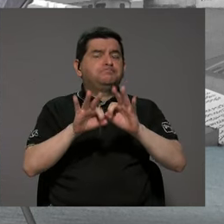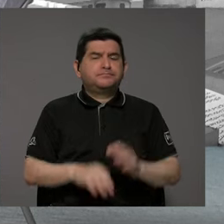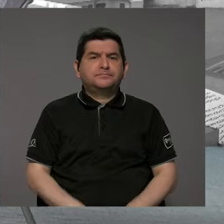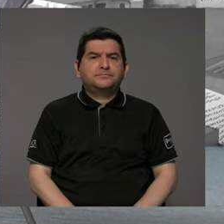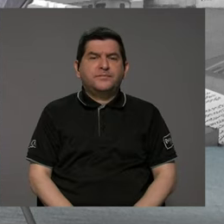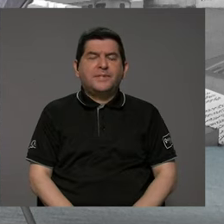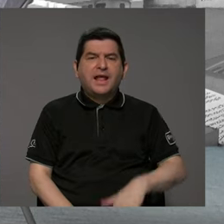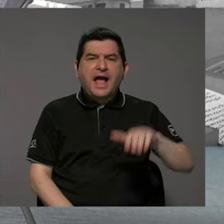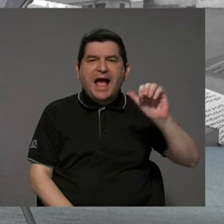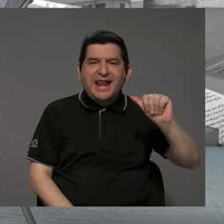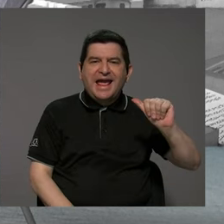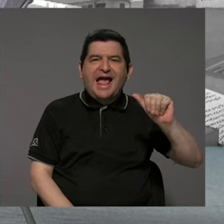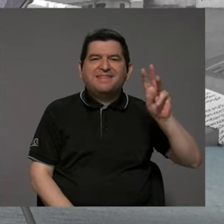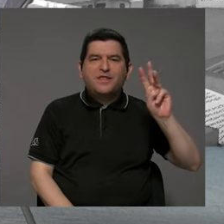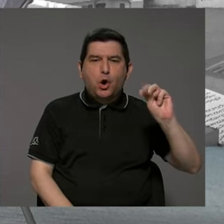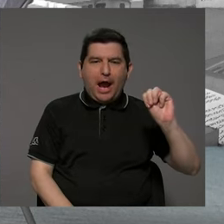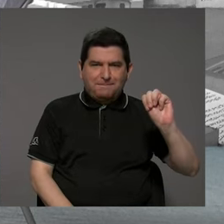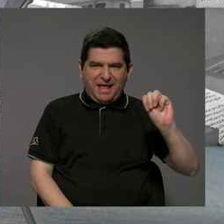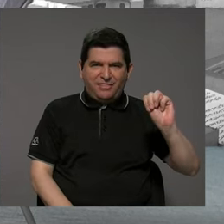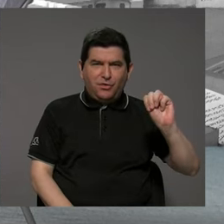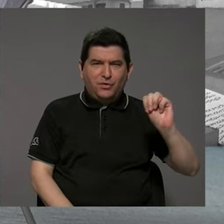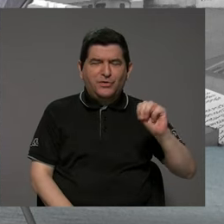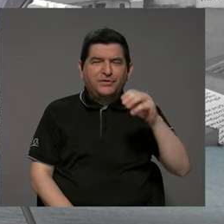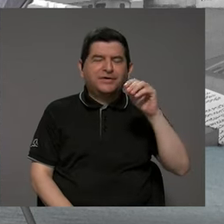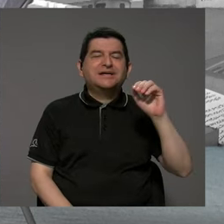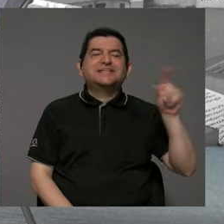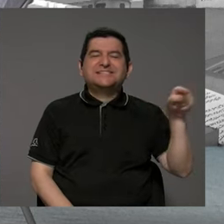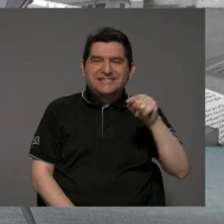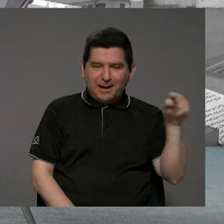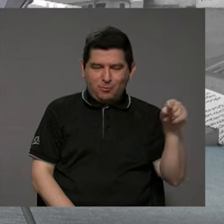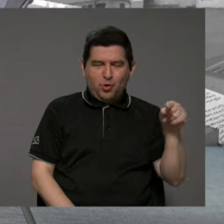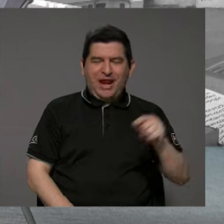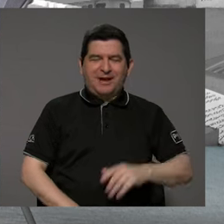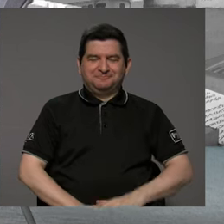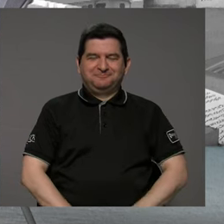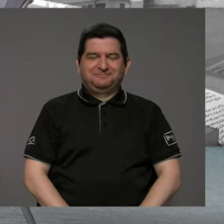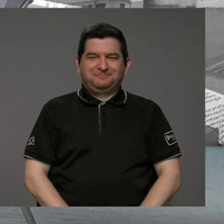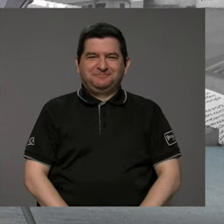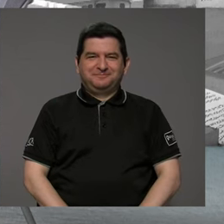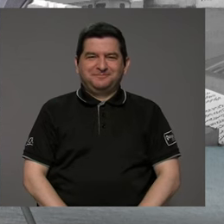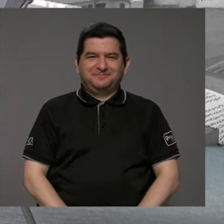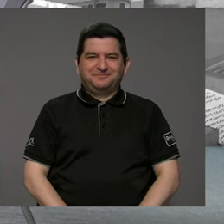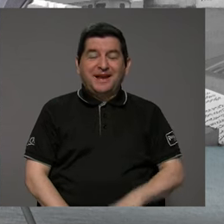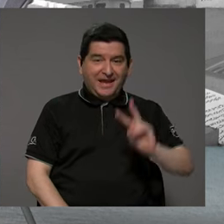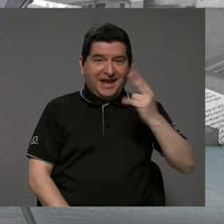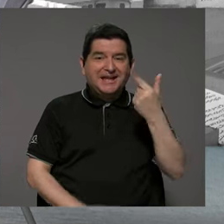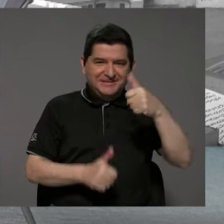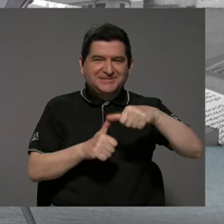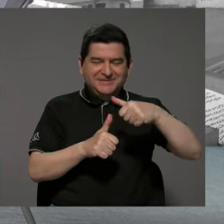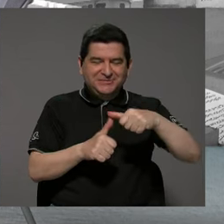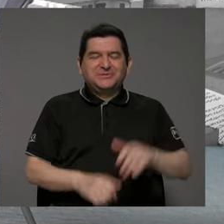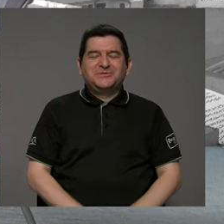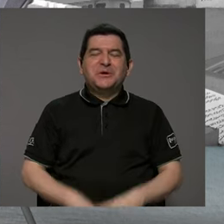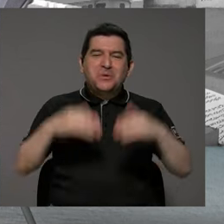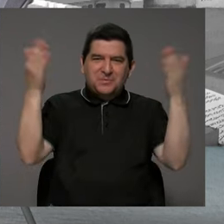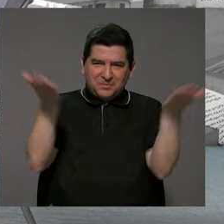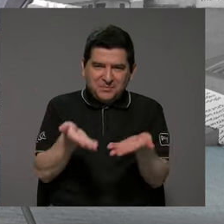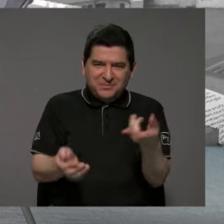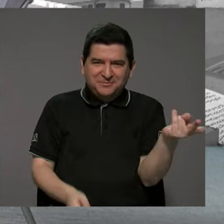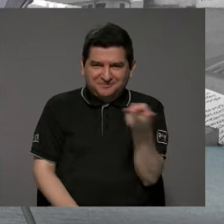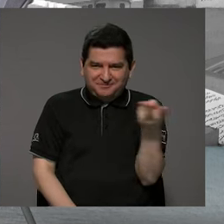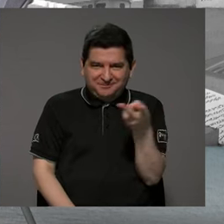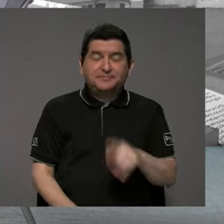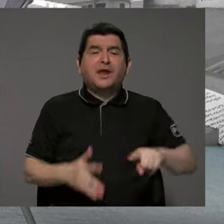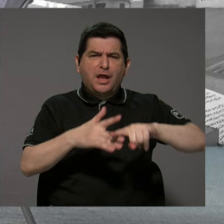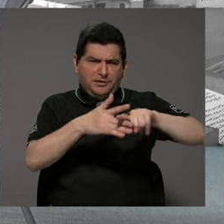Alejandro Amador y, se me olvidó, Zamora, Zamora, Zamora, el segundo apellido. Bienvenidos los dos y